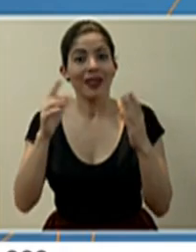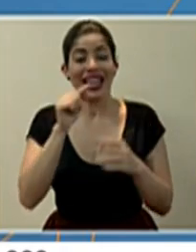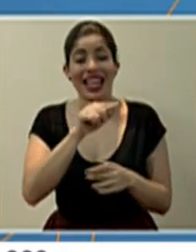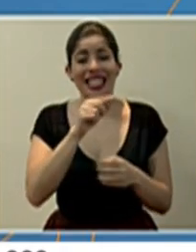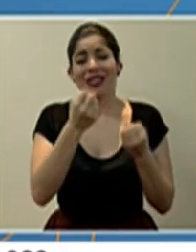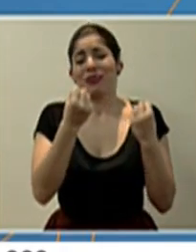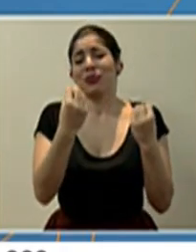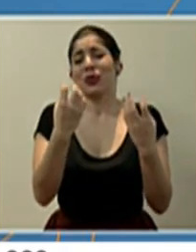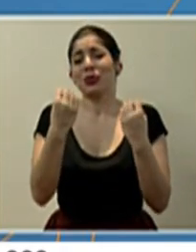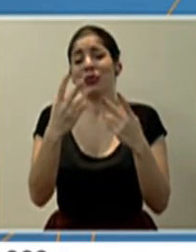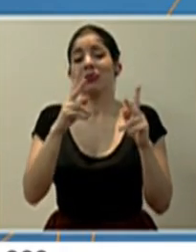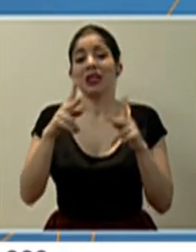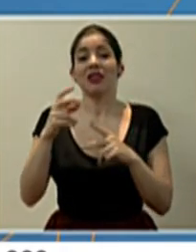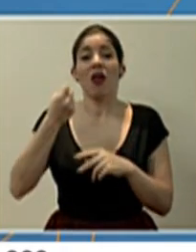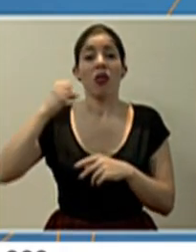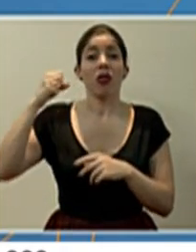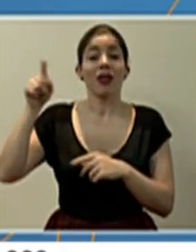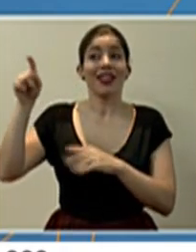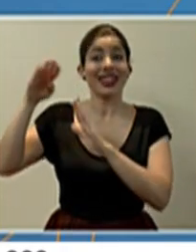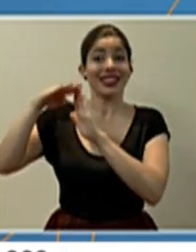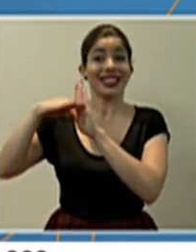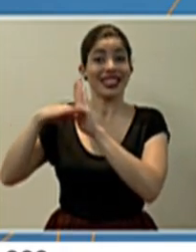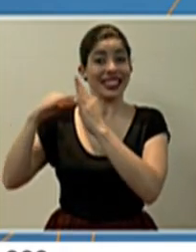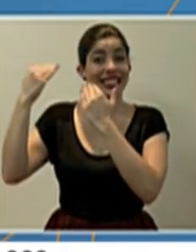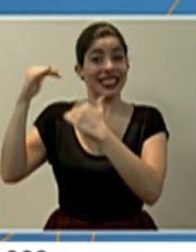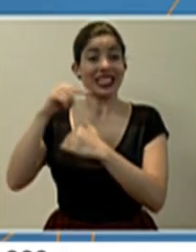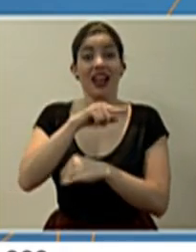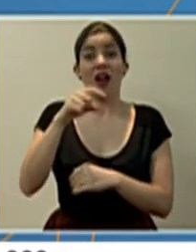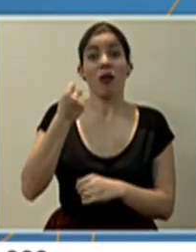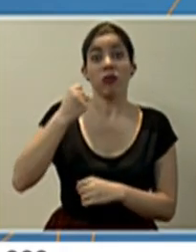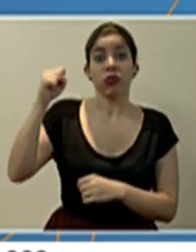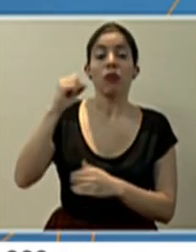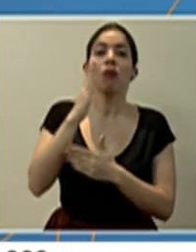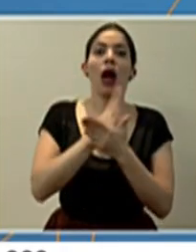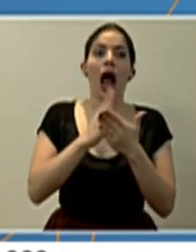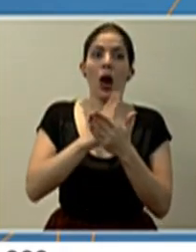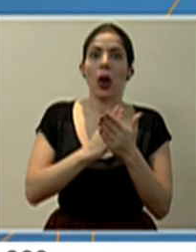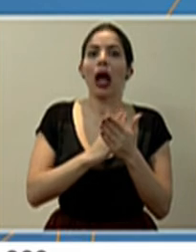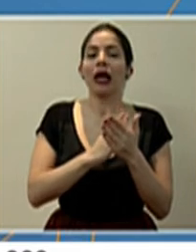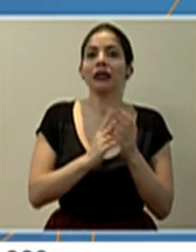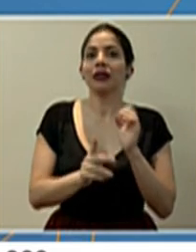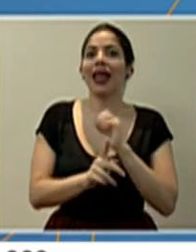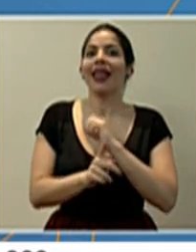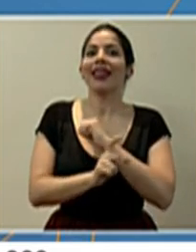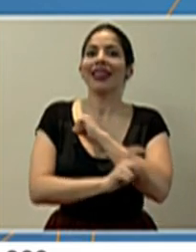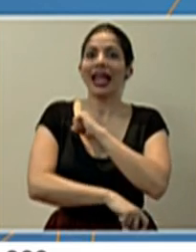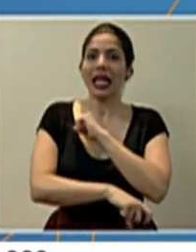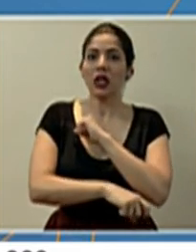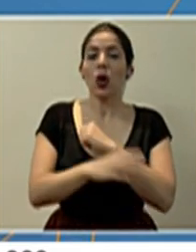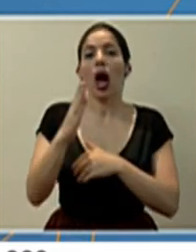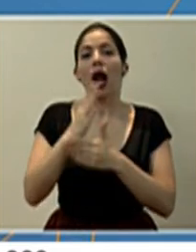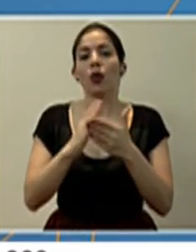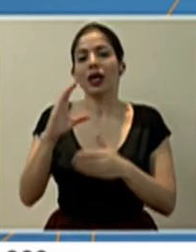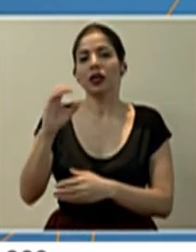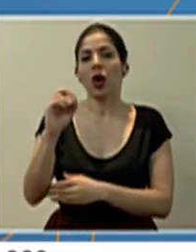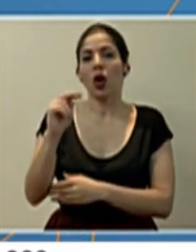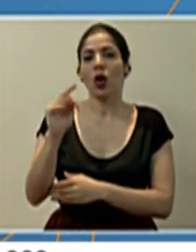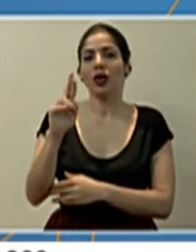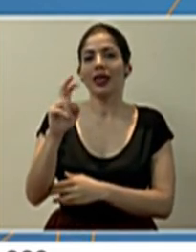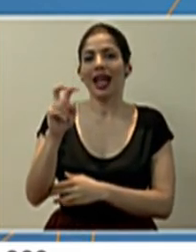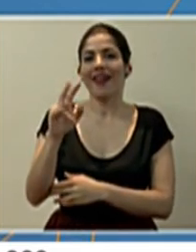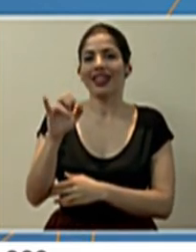multiplicidad aquí de actividades de infracciones. Algunas son delito y algunas otras son contravenciones. En total son